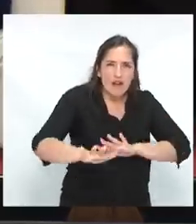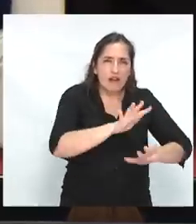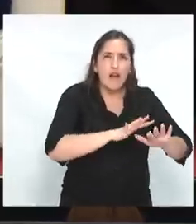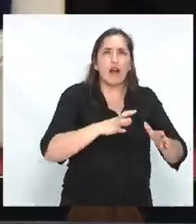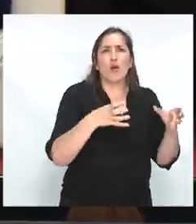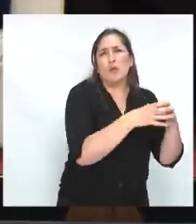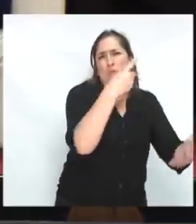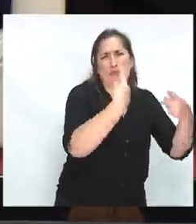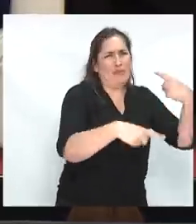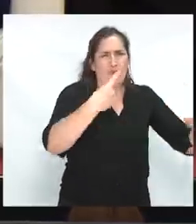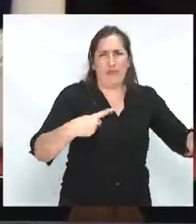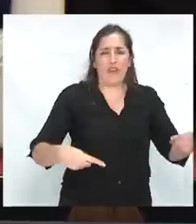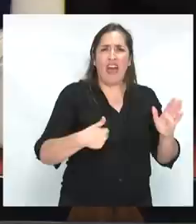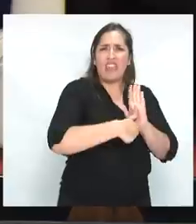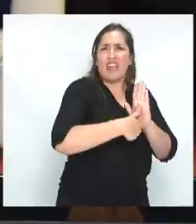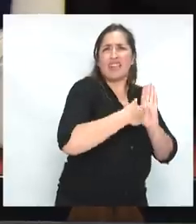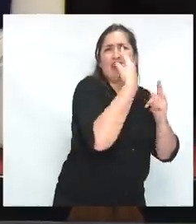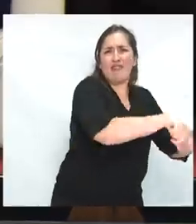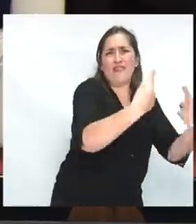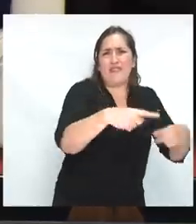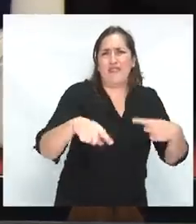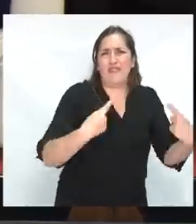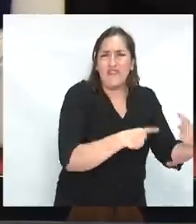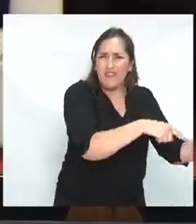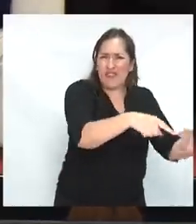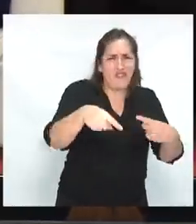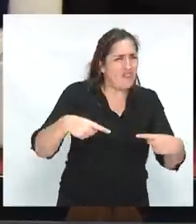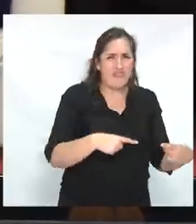plurisectoriales, multidentitarias y plurisivilizatorias,